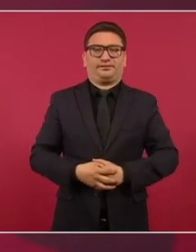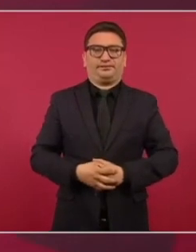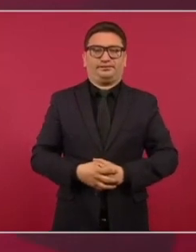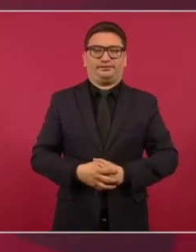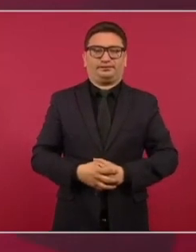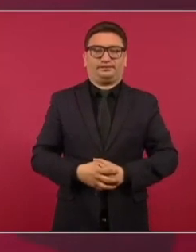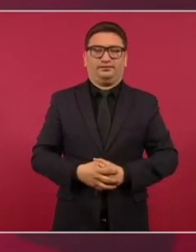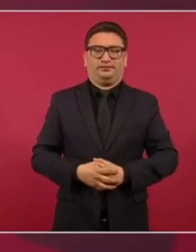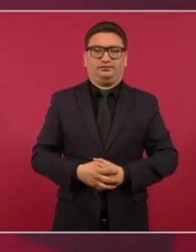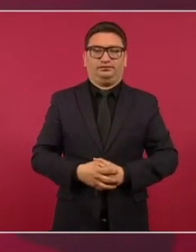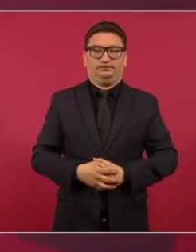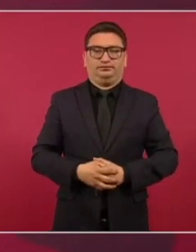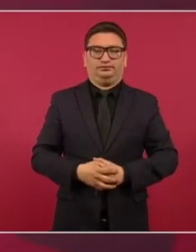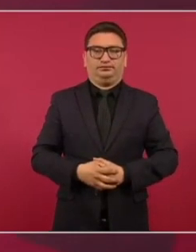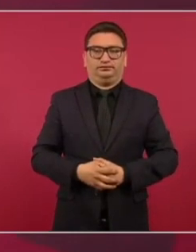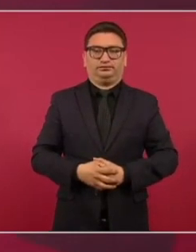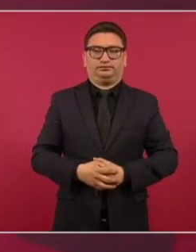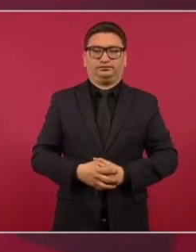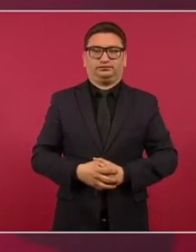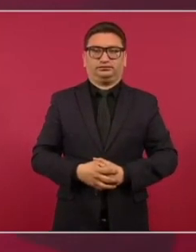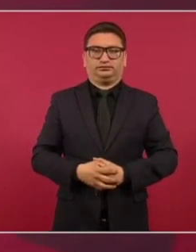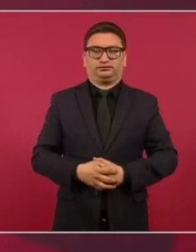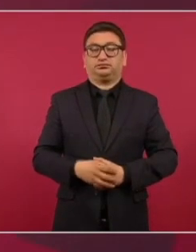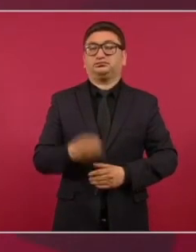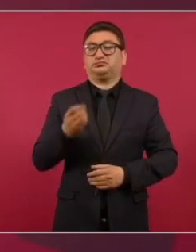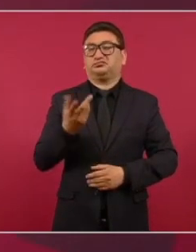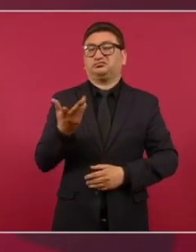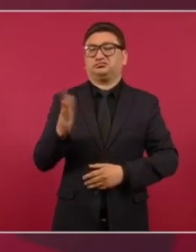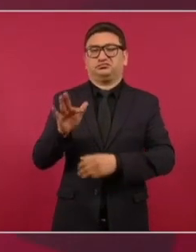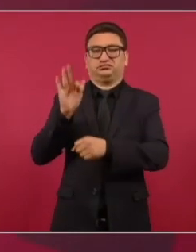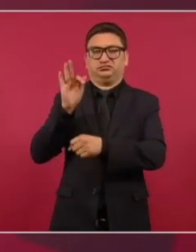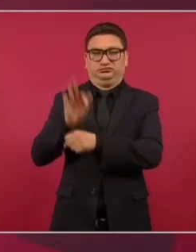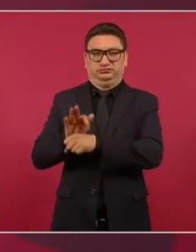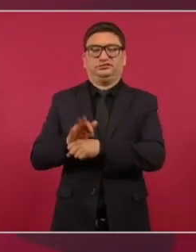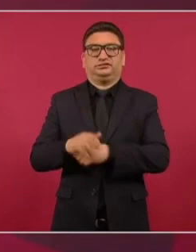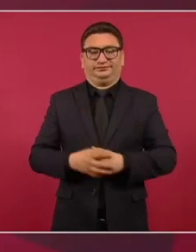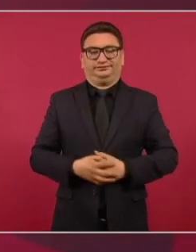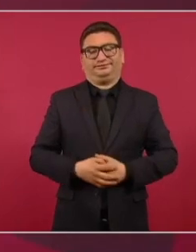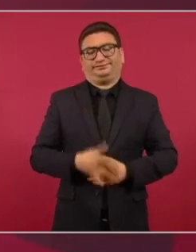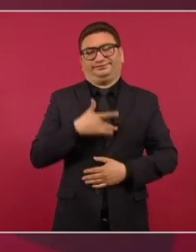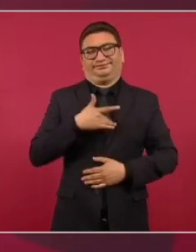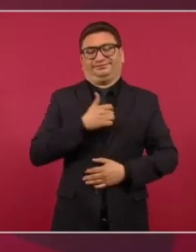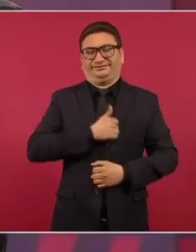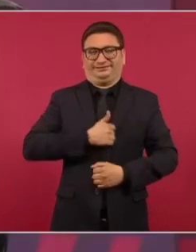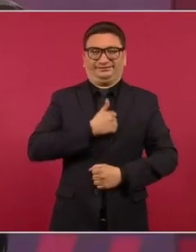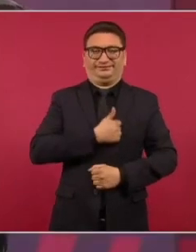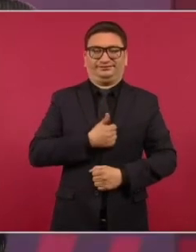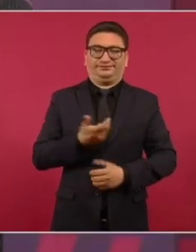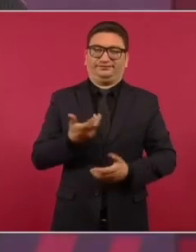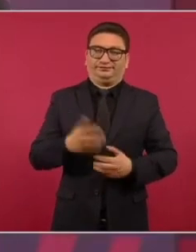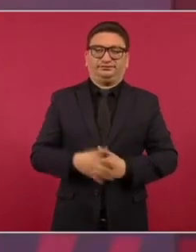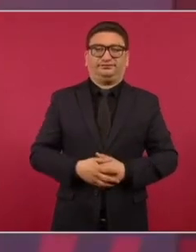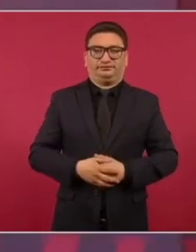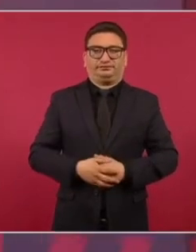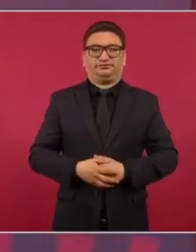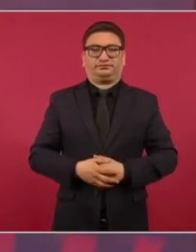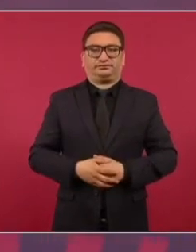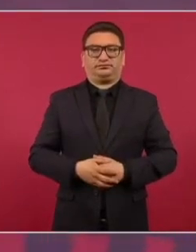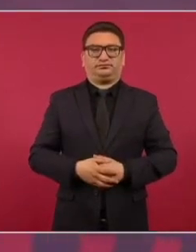hay protección, lamentablemente, para